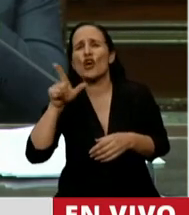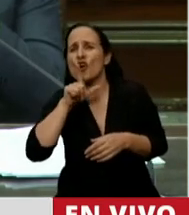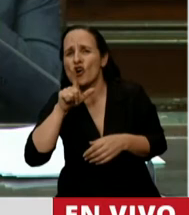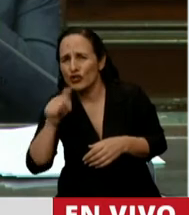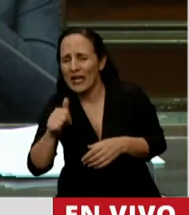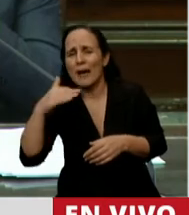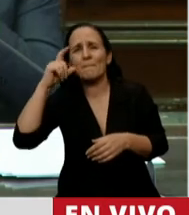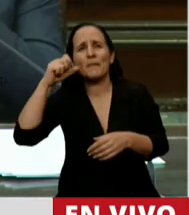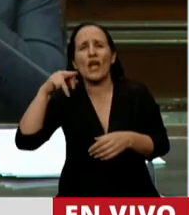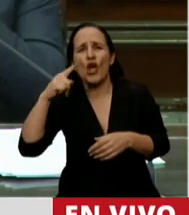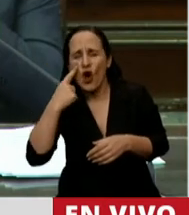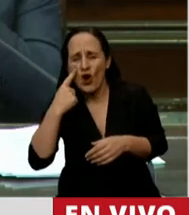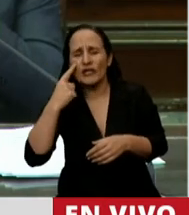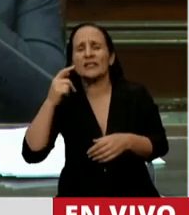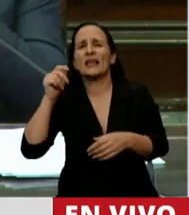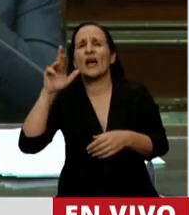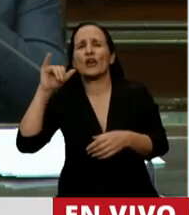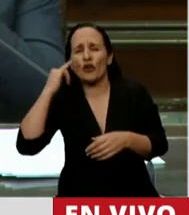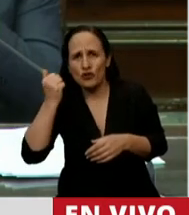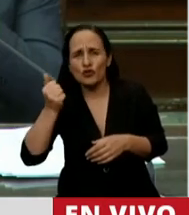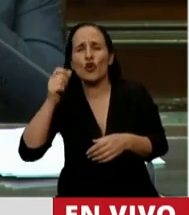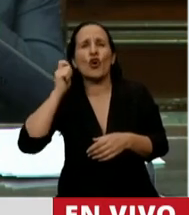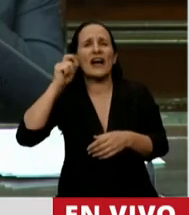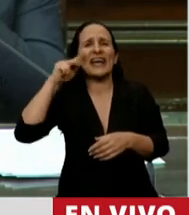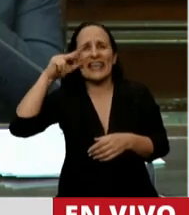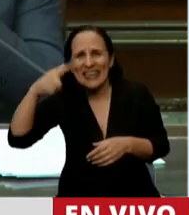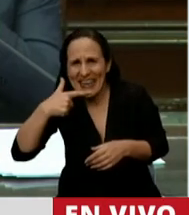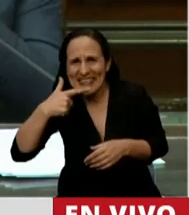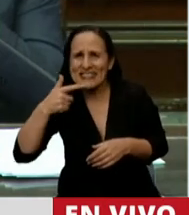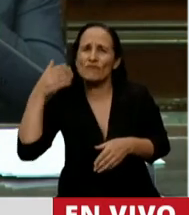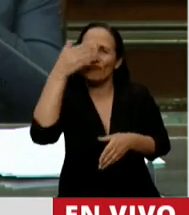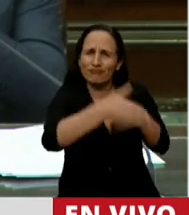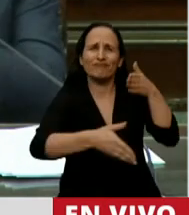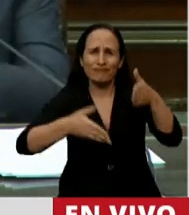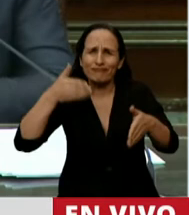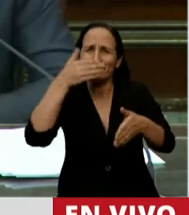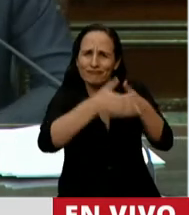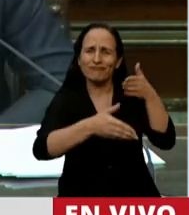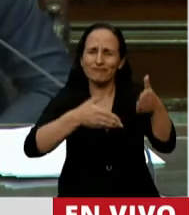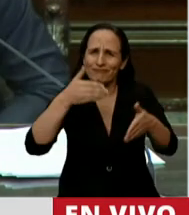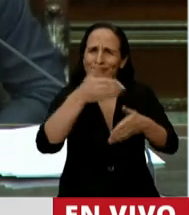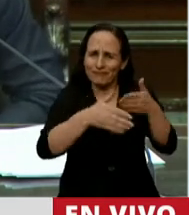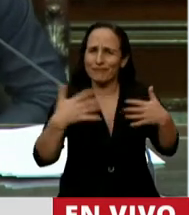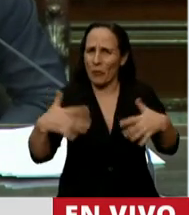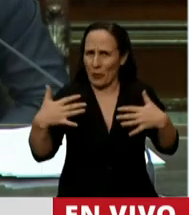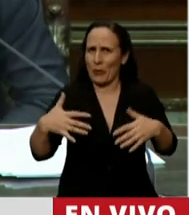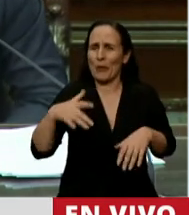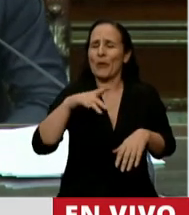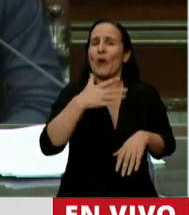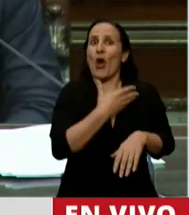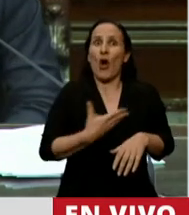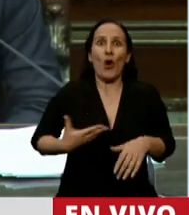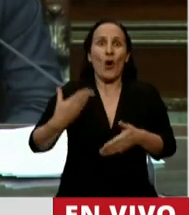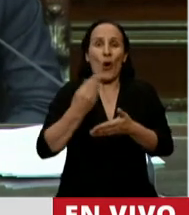Meoni, Arroyo, Ginés, por mencionar la presencia permanente que ha tenido el gobierno nacional